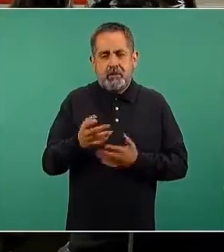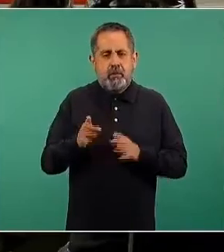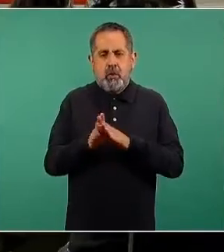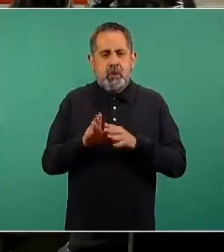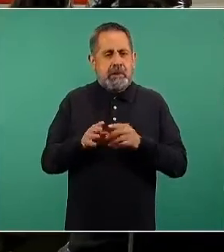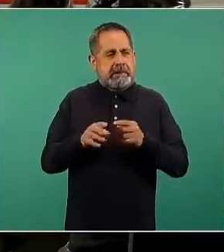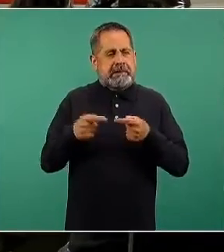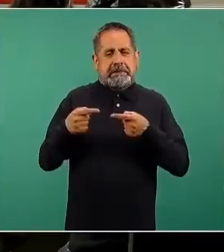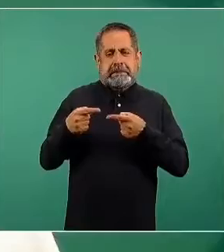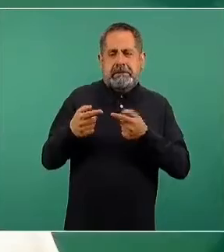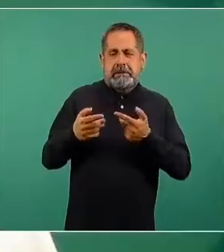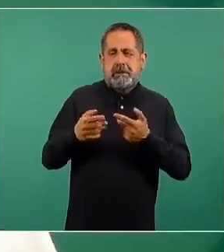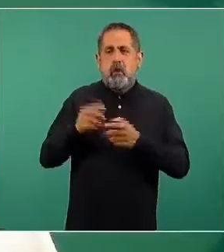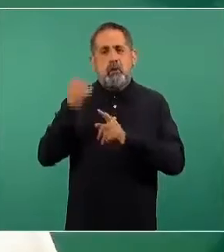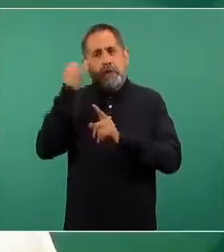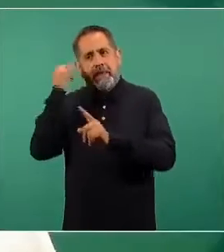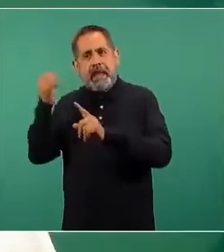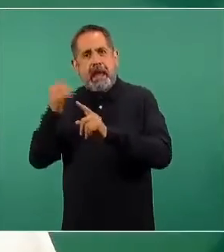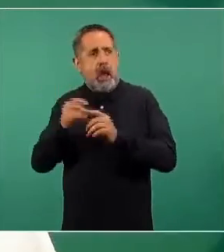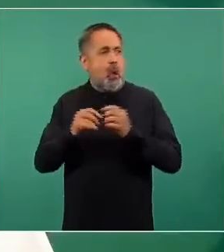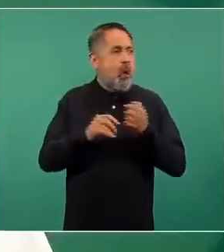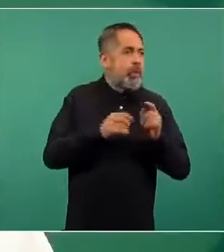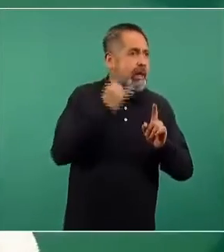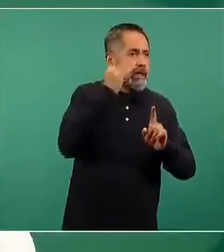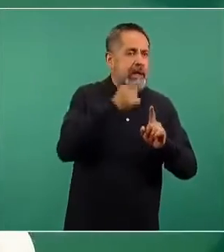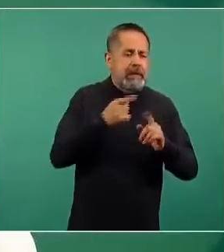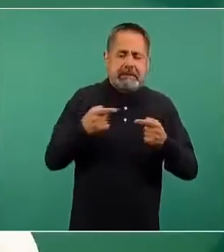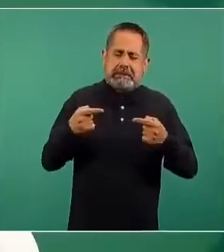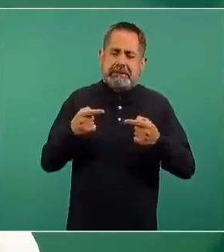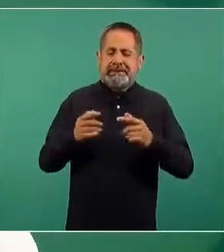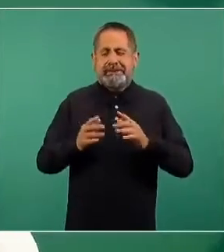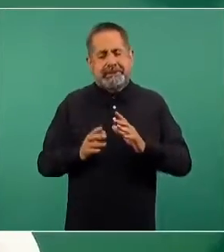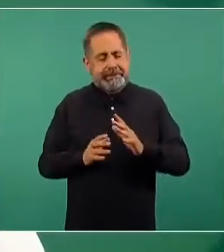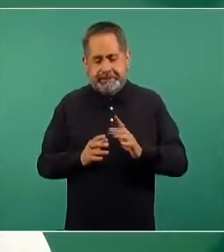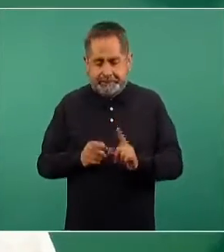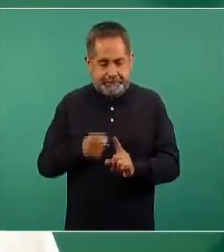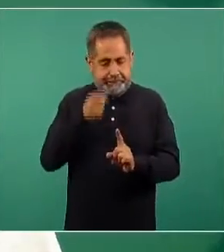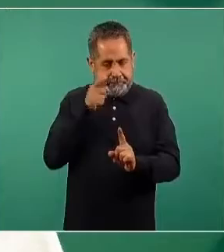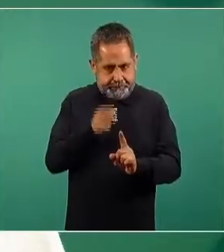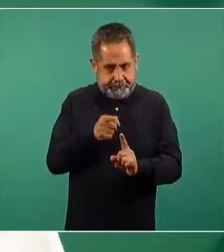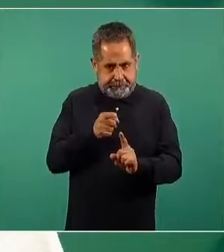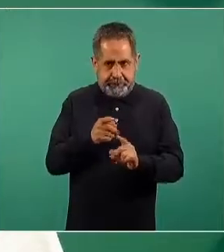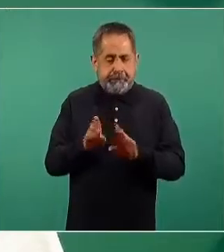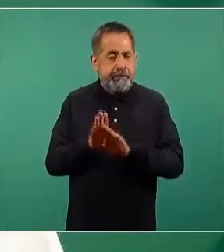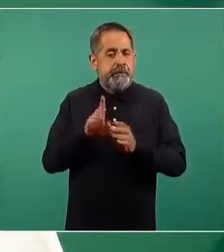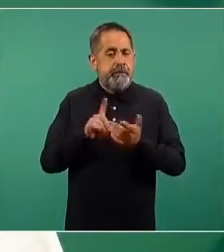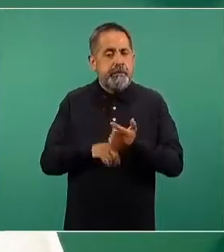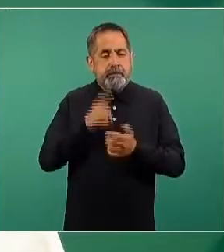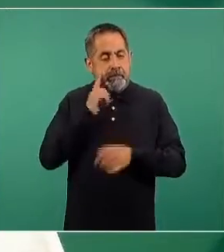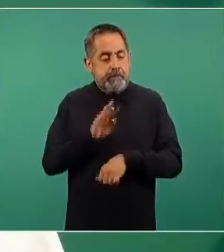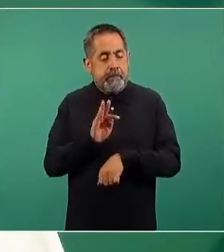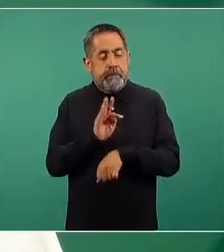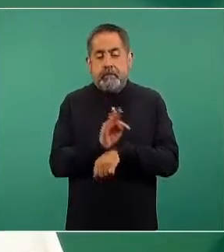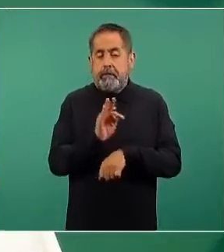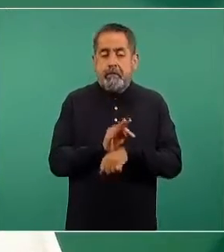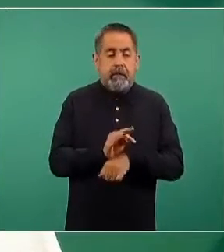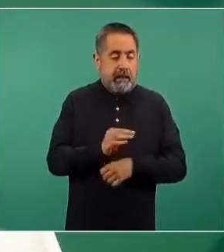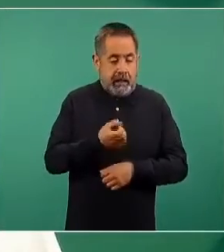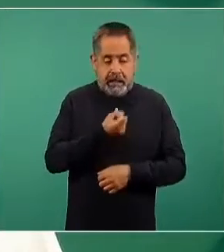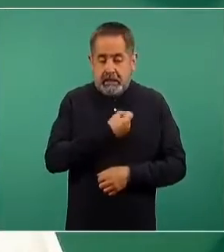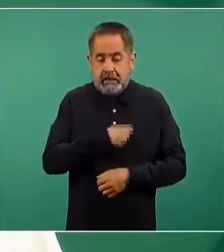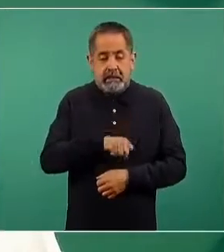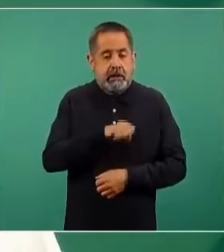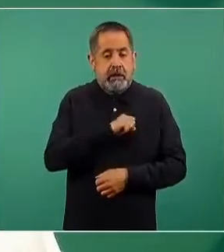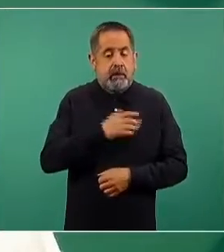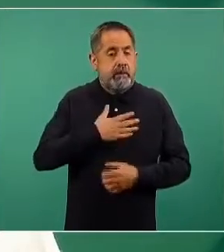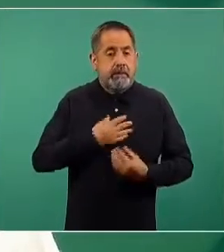tensión con otros propósitos. El punto exacto de balance entre proteger la salud y la vida por